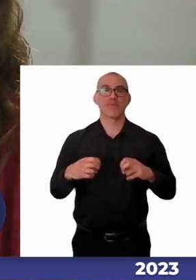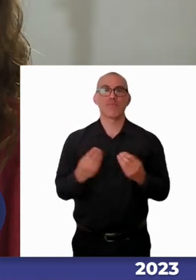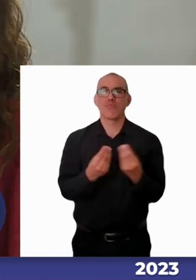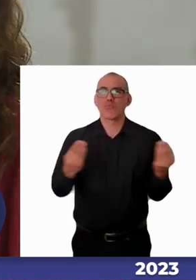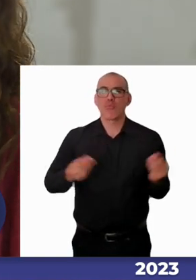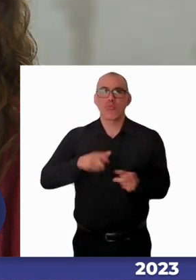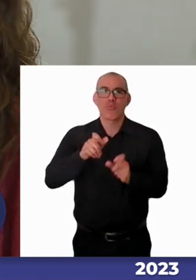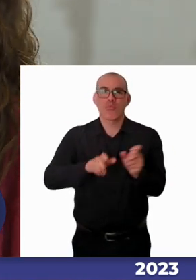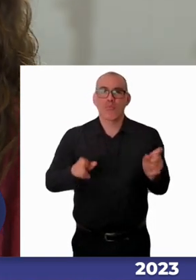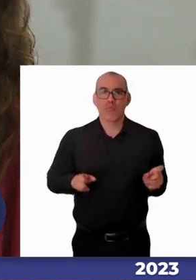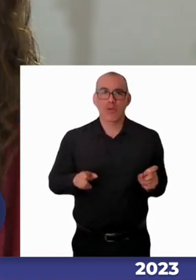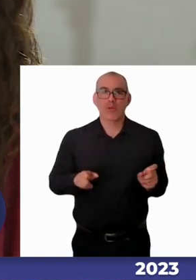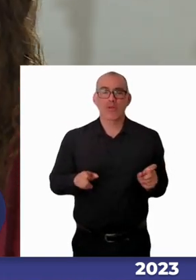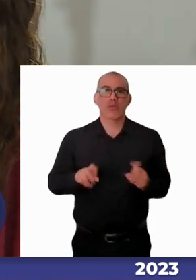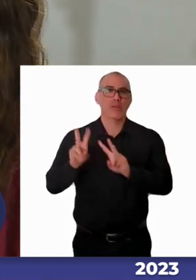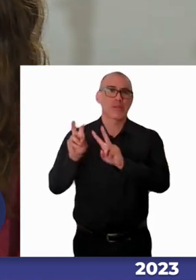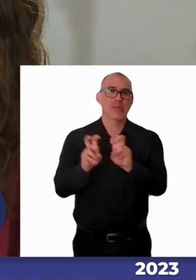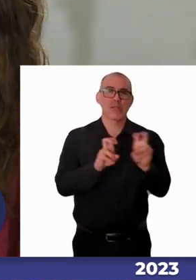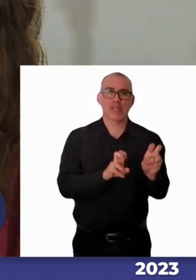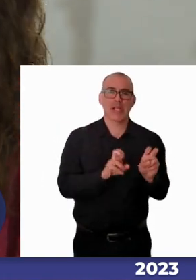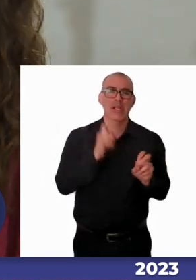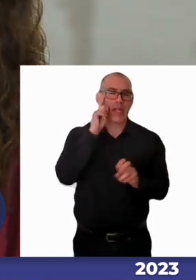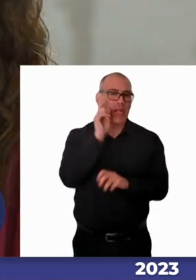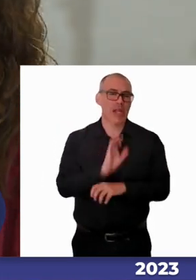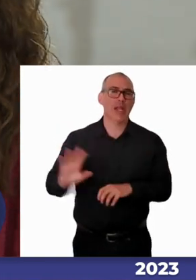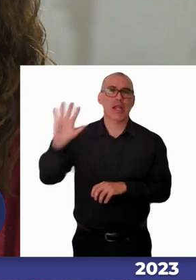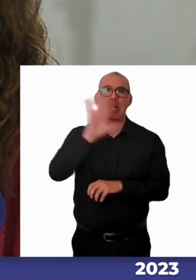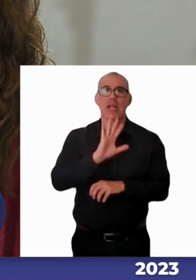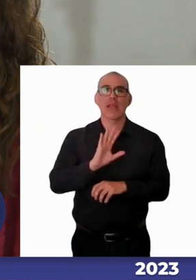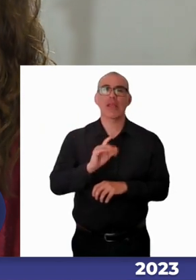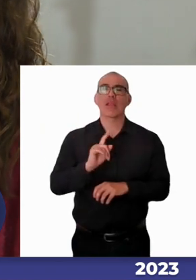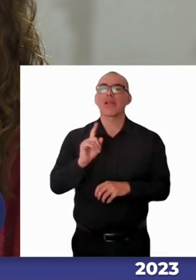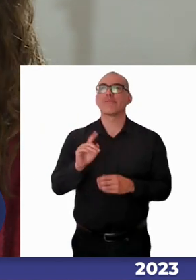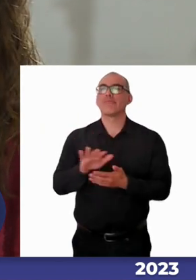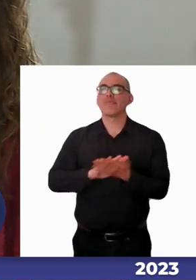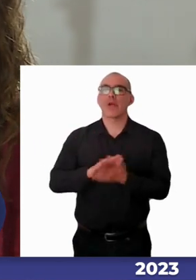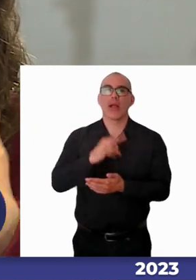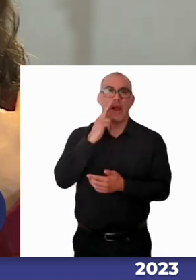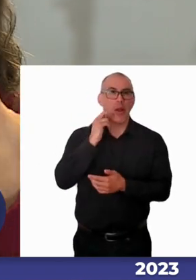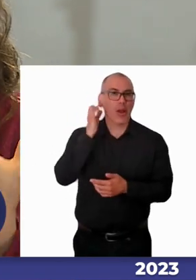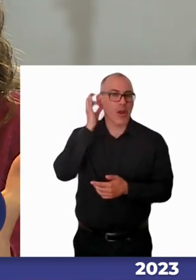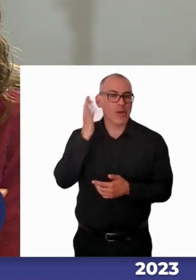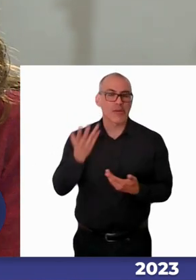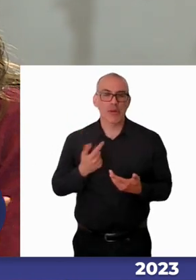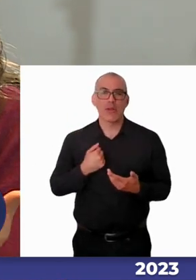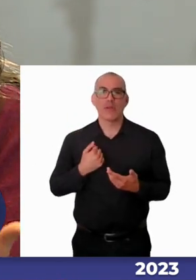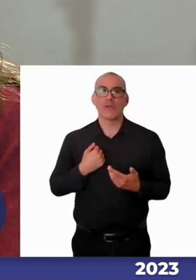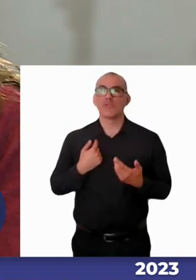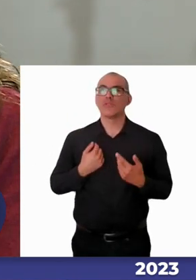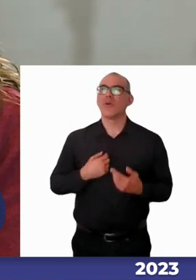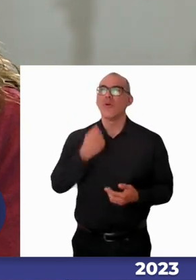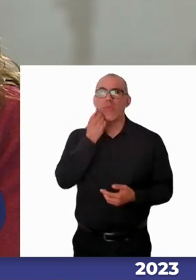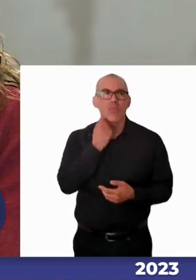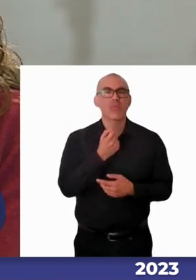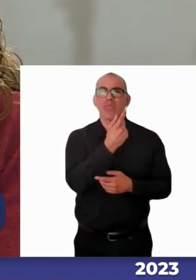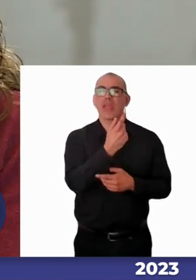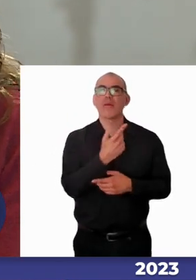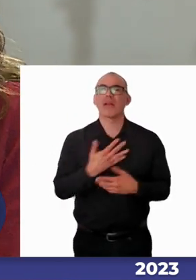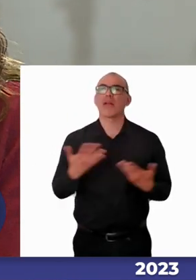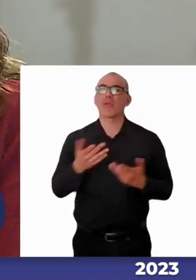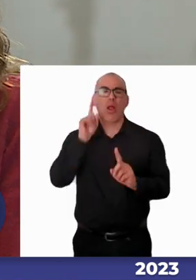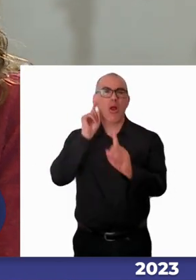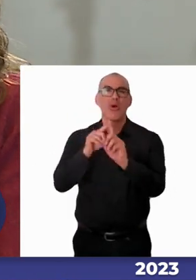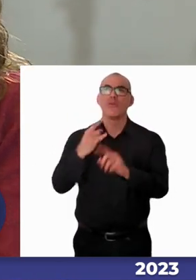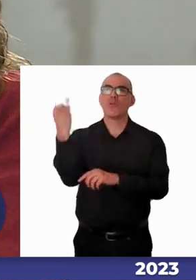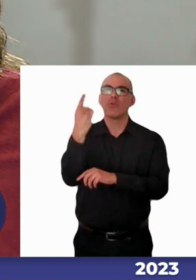¿te imaginas lo que es ser el apoderado o un estudiante en situación de discapacidad que tengo que ir a poner una demanda para que la universidad acceda que yo entre